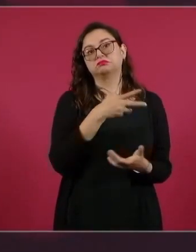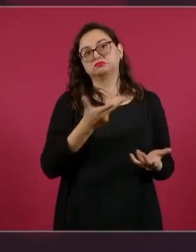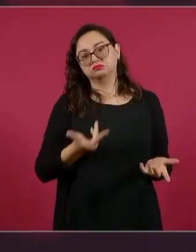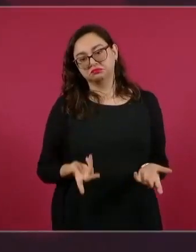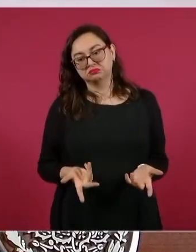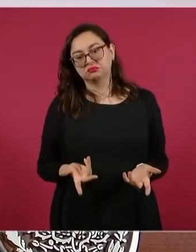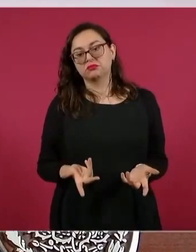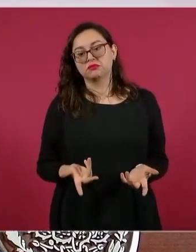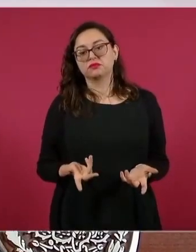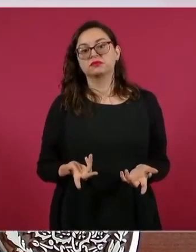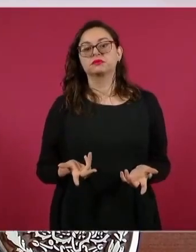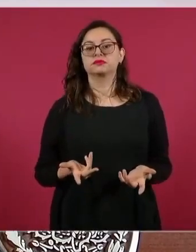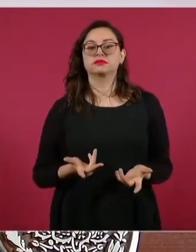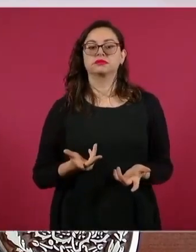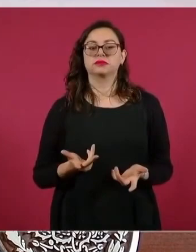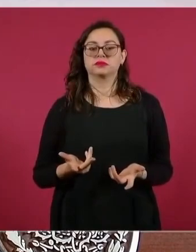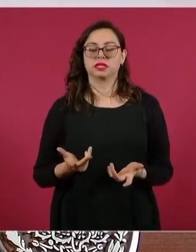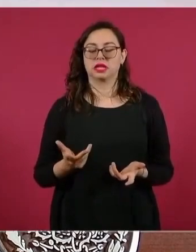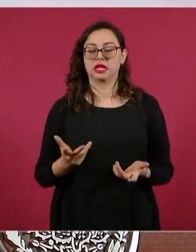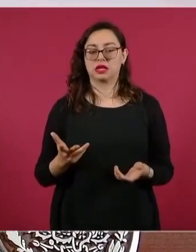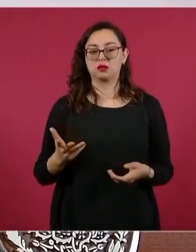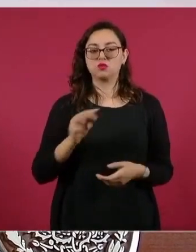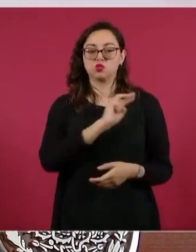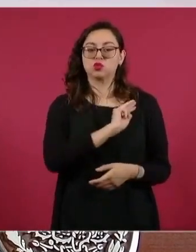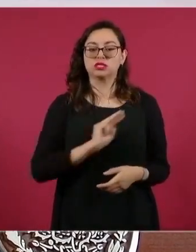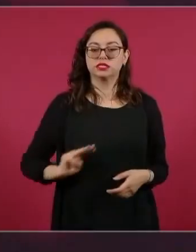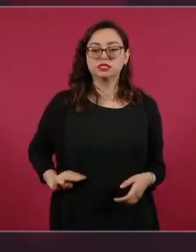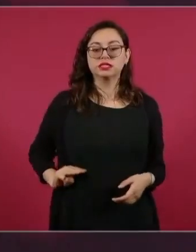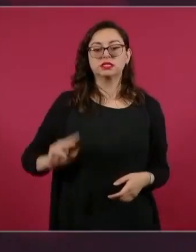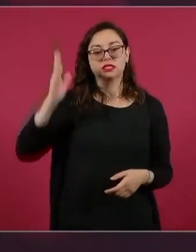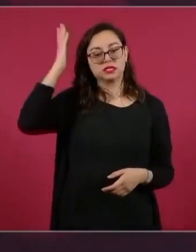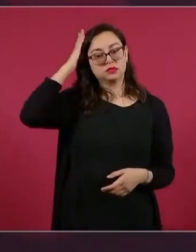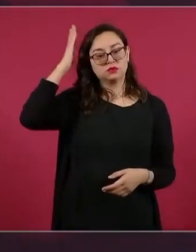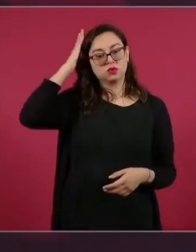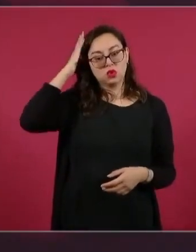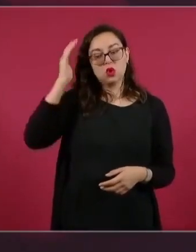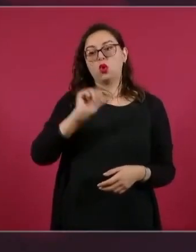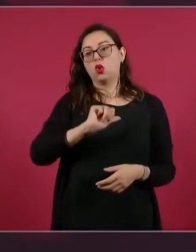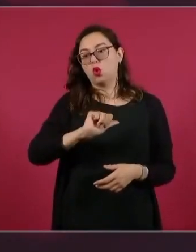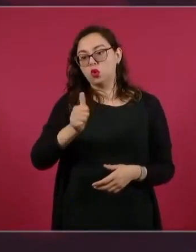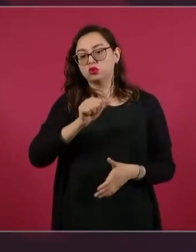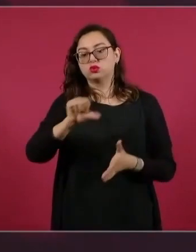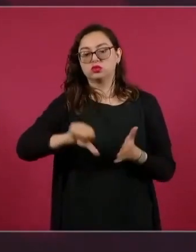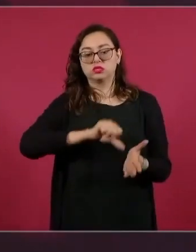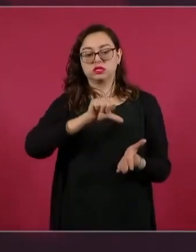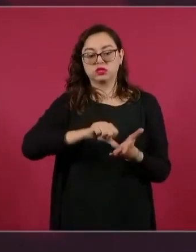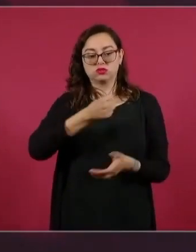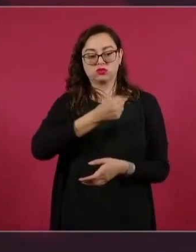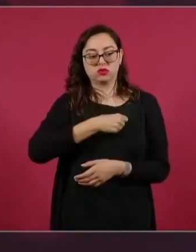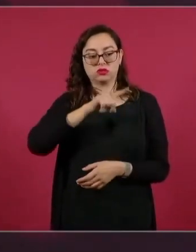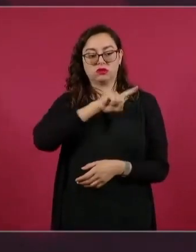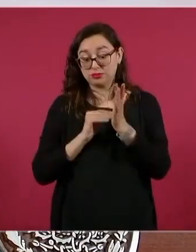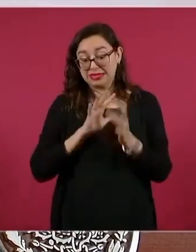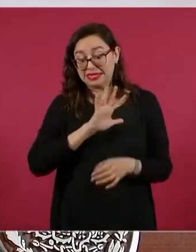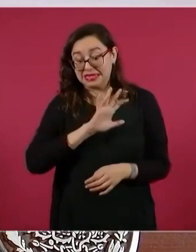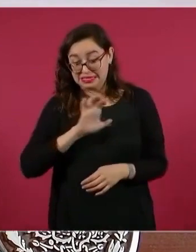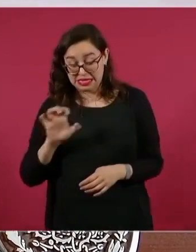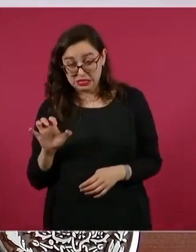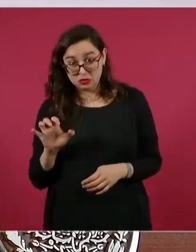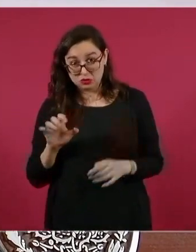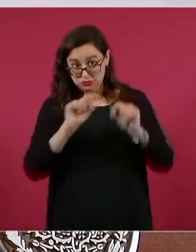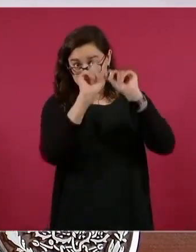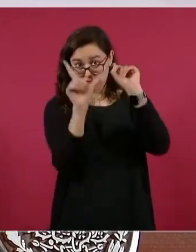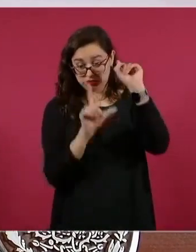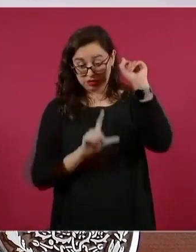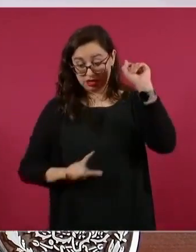y para toda la población abierta, aunque no sean derechohabientes, en las siguientes especialidades infartos,